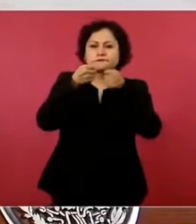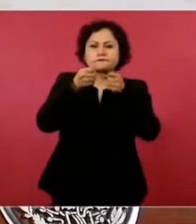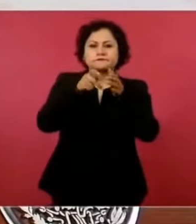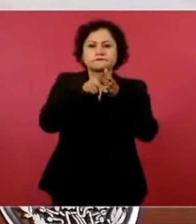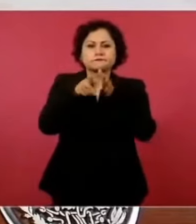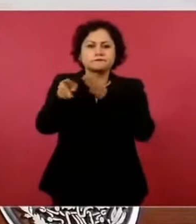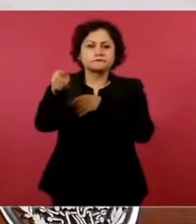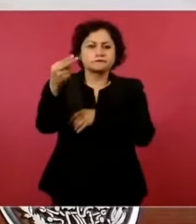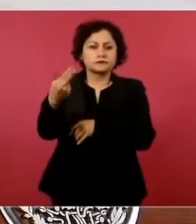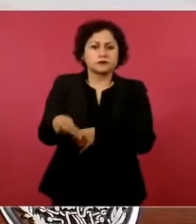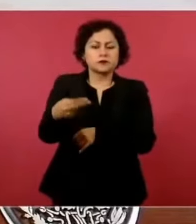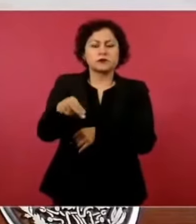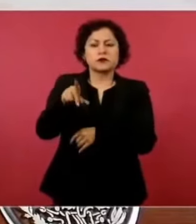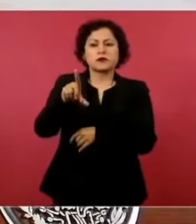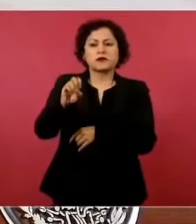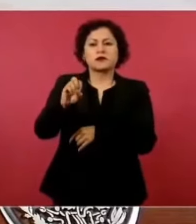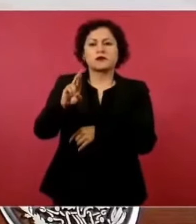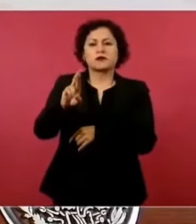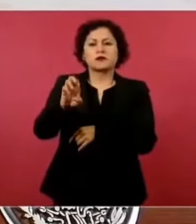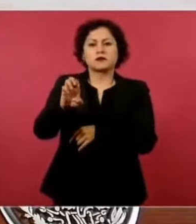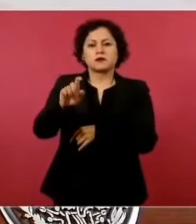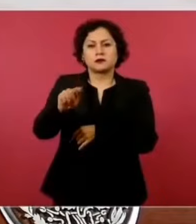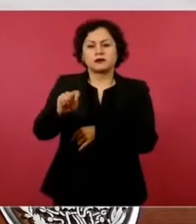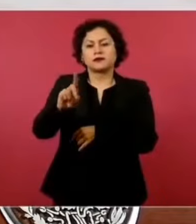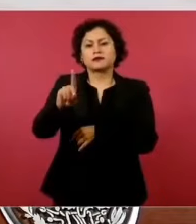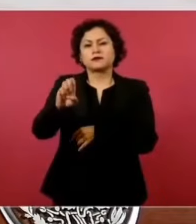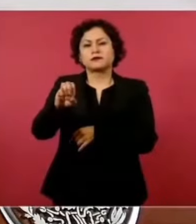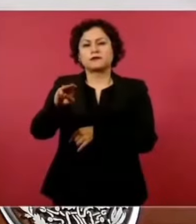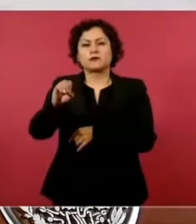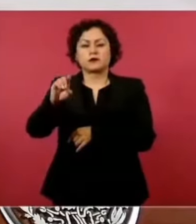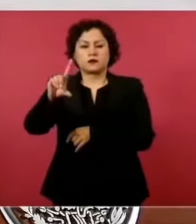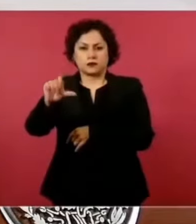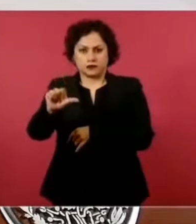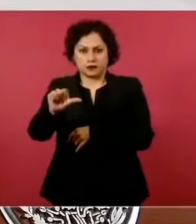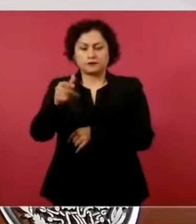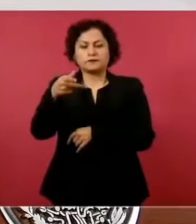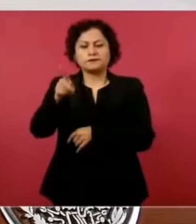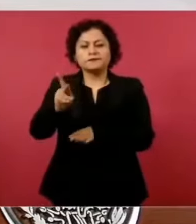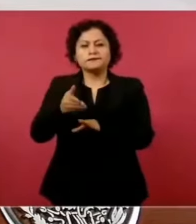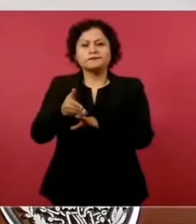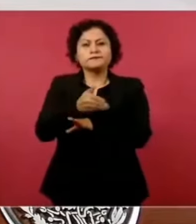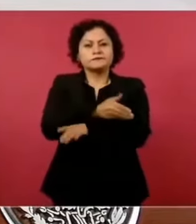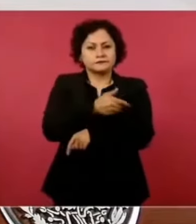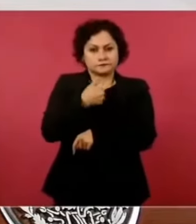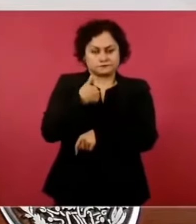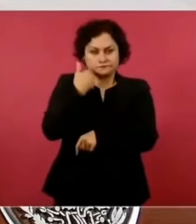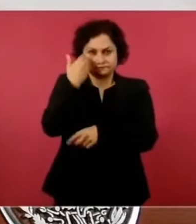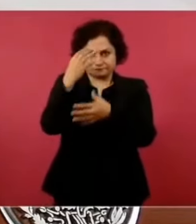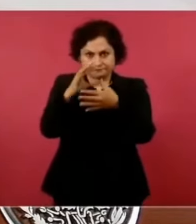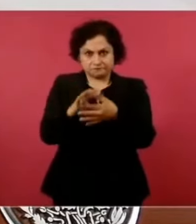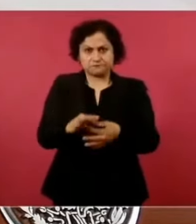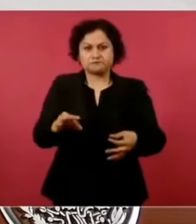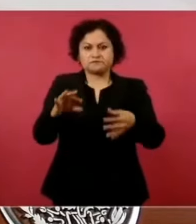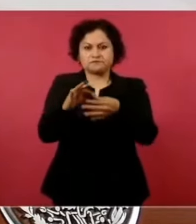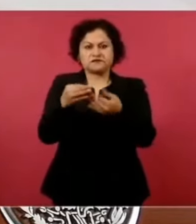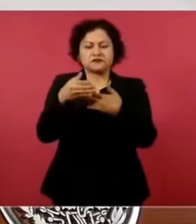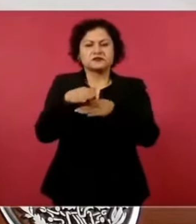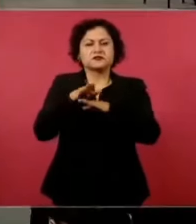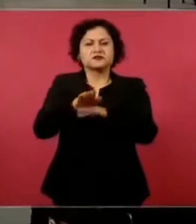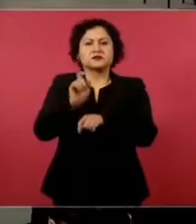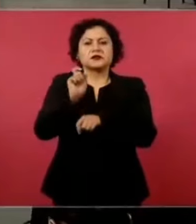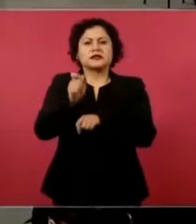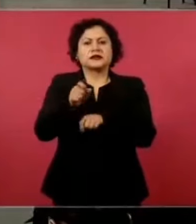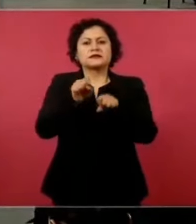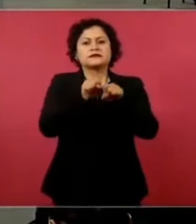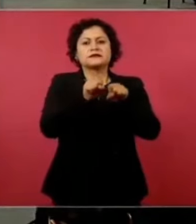algunas cuestiones relacionadas con el funcionamiento del sistema de inteligencia financiera en